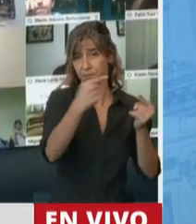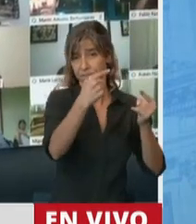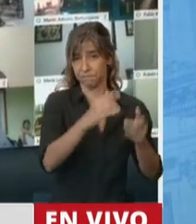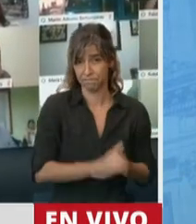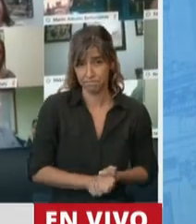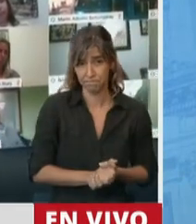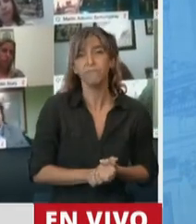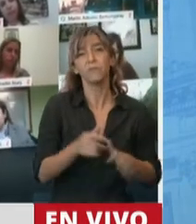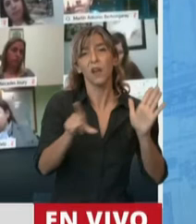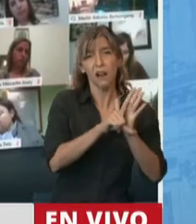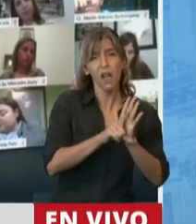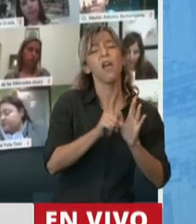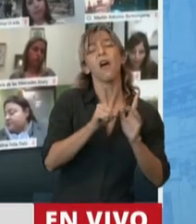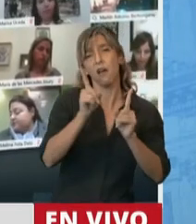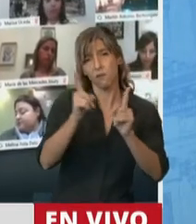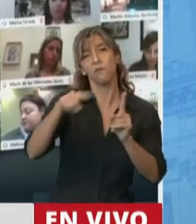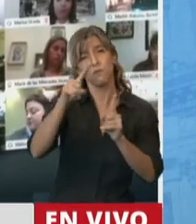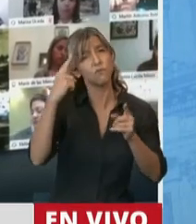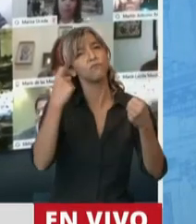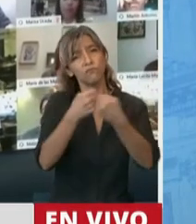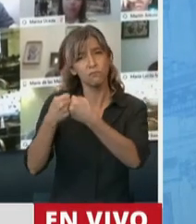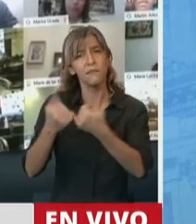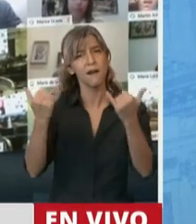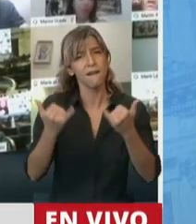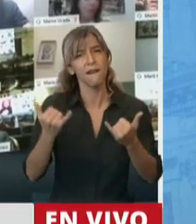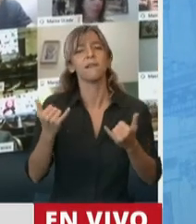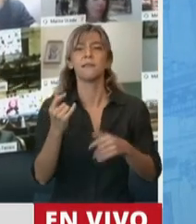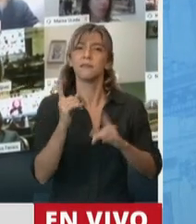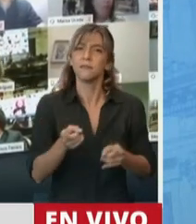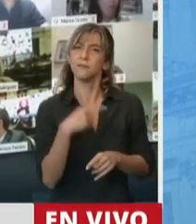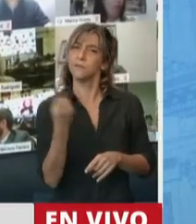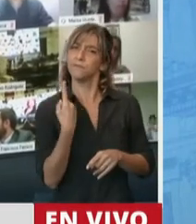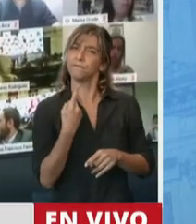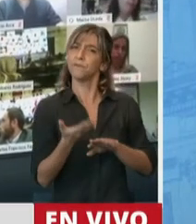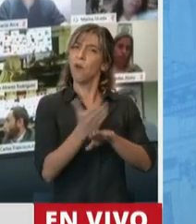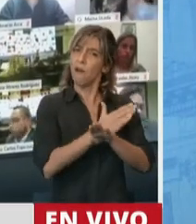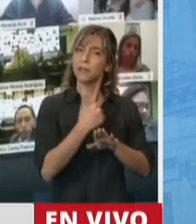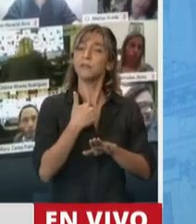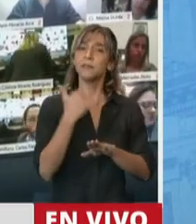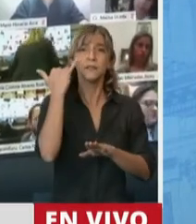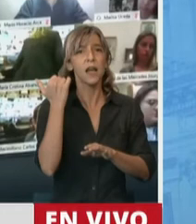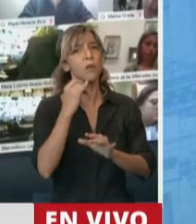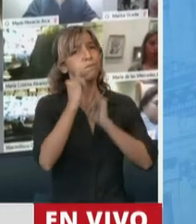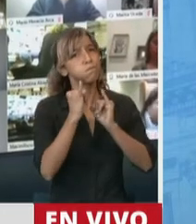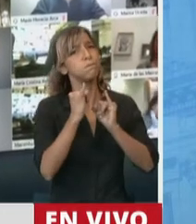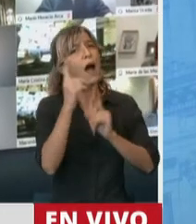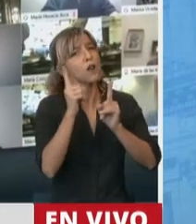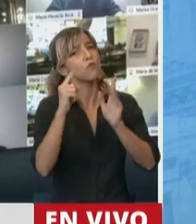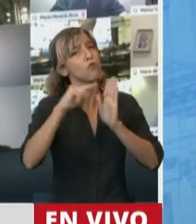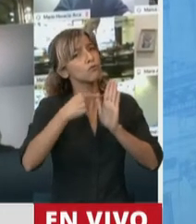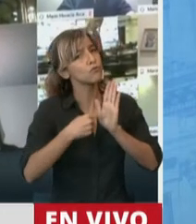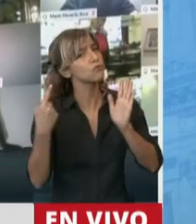consenso, pero donde hemos planteado serias divergencias que están reflejadas en los